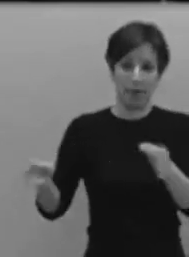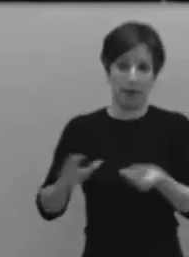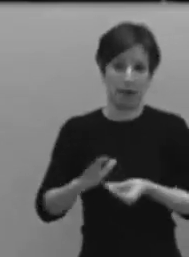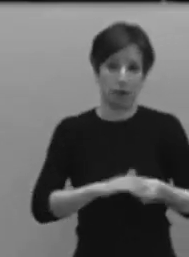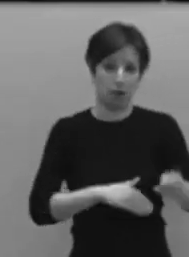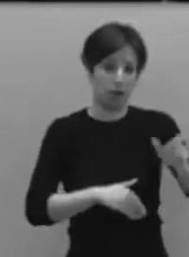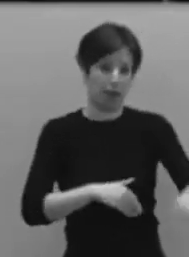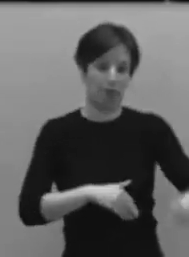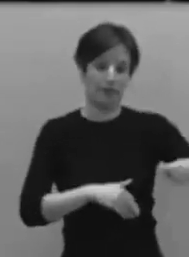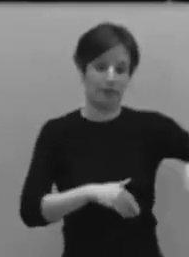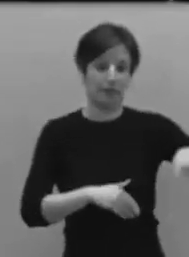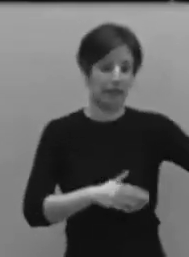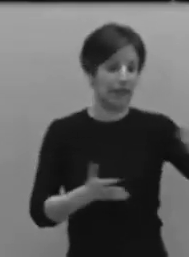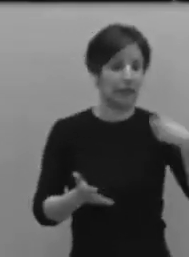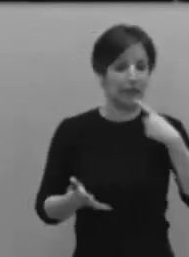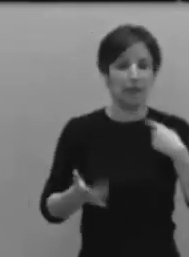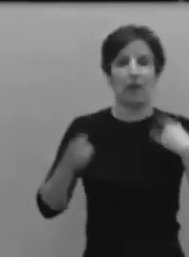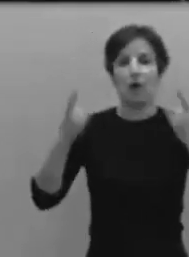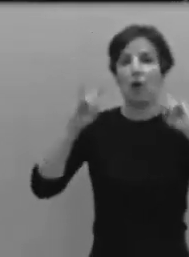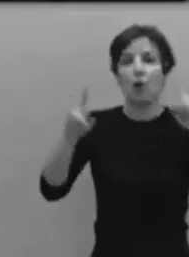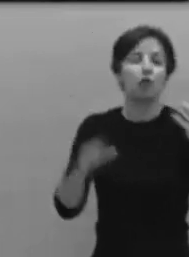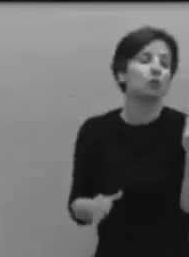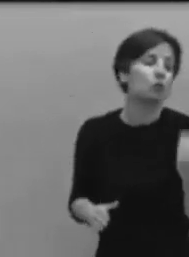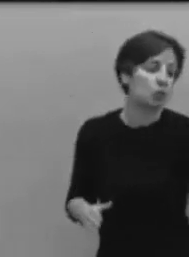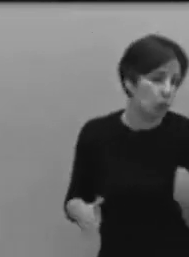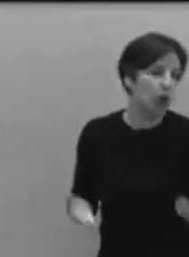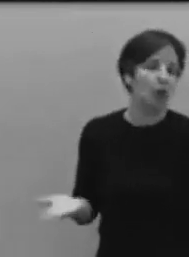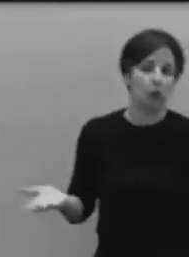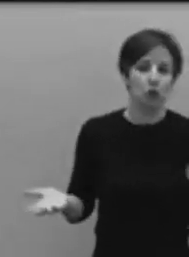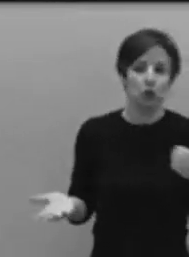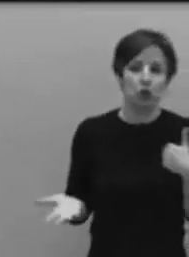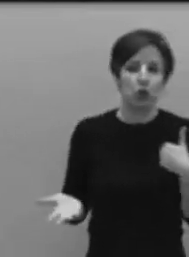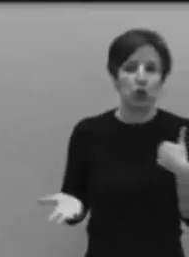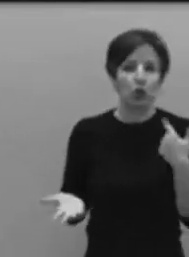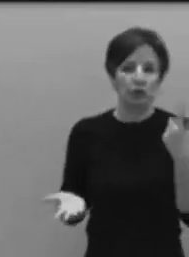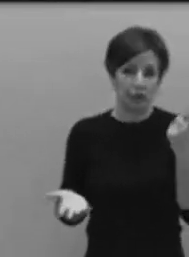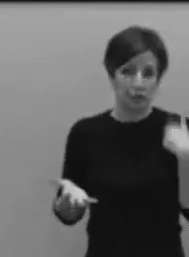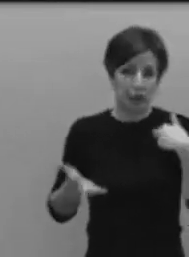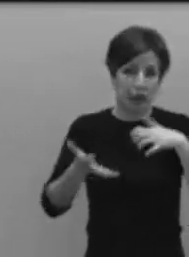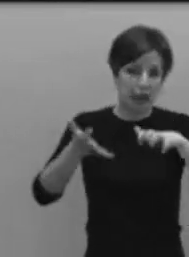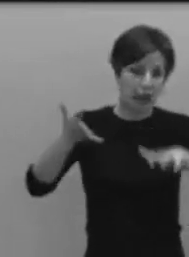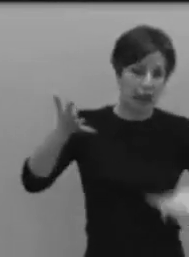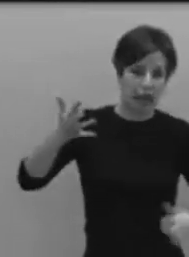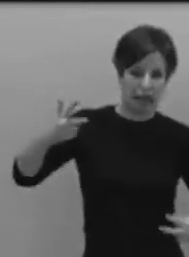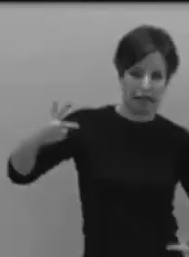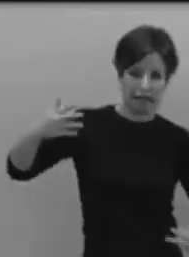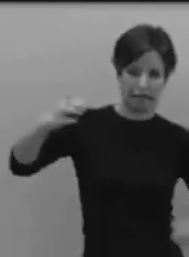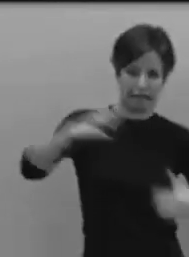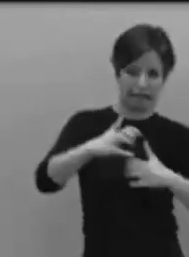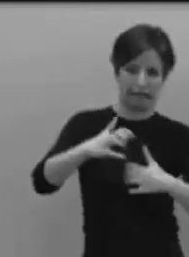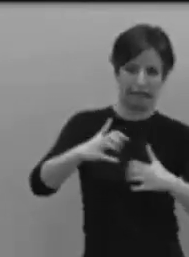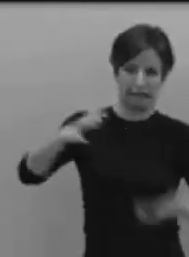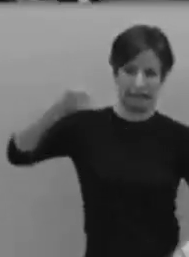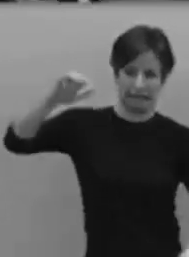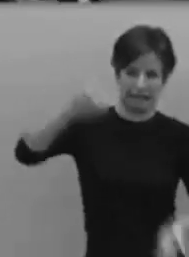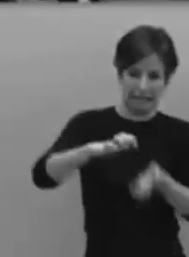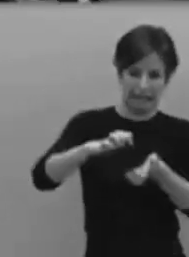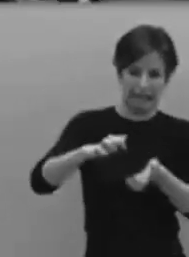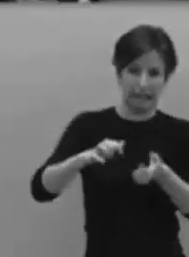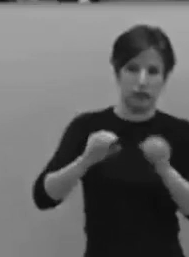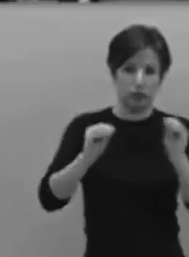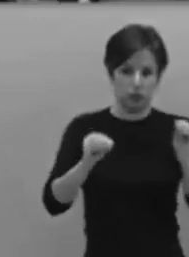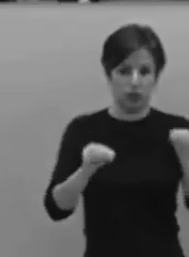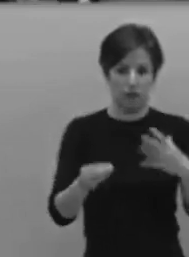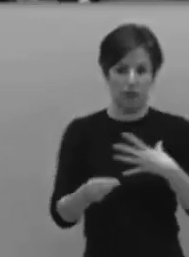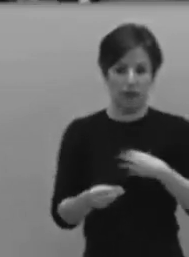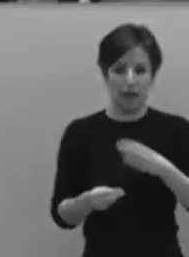Yo también lo tenía mucho más largo y lo recorté en el papel que usted ha leído, naturalmente. Que no sé quién encontró,